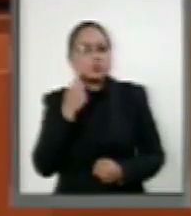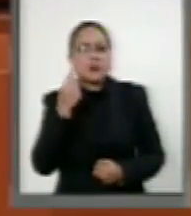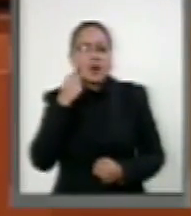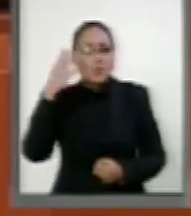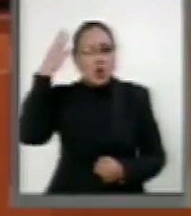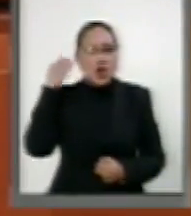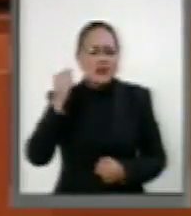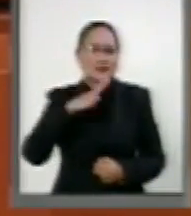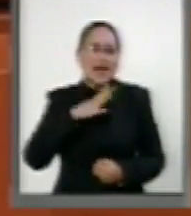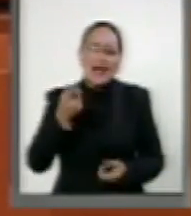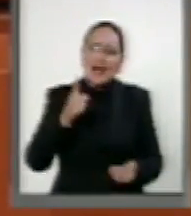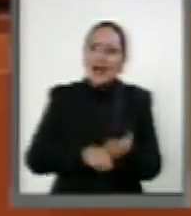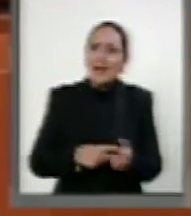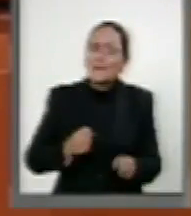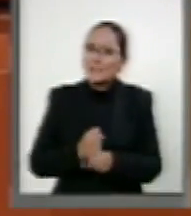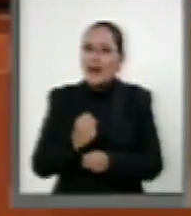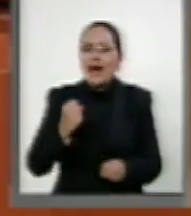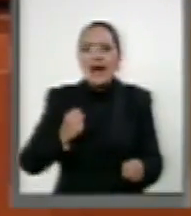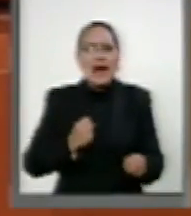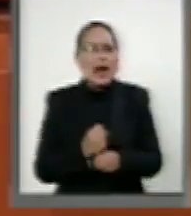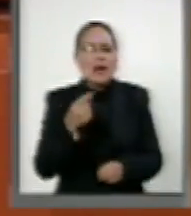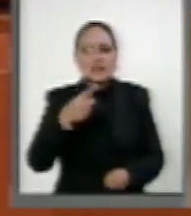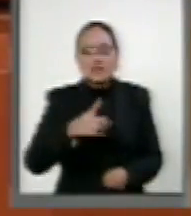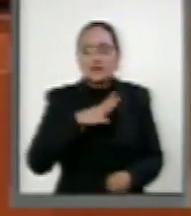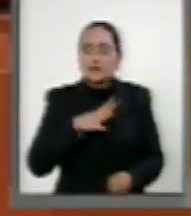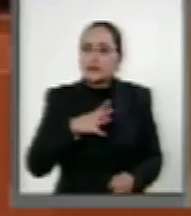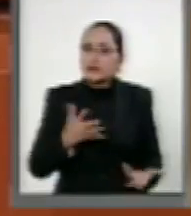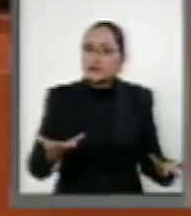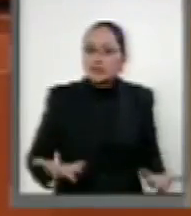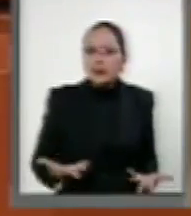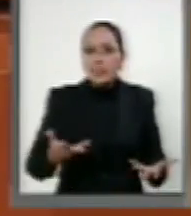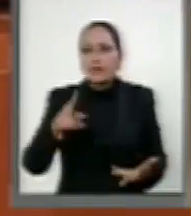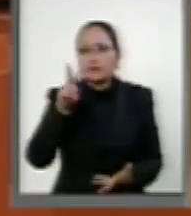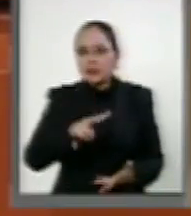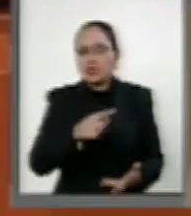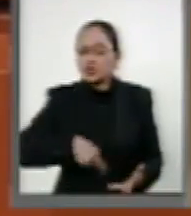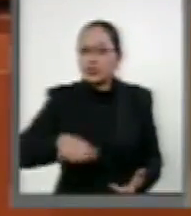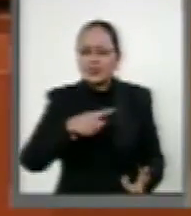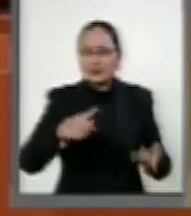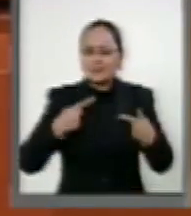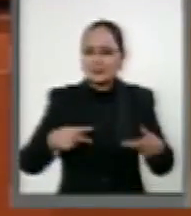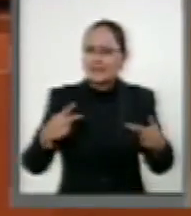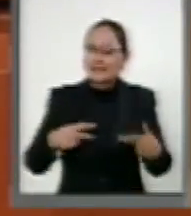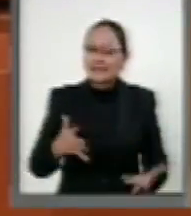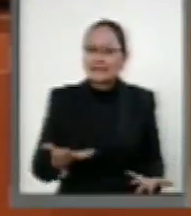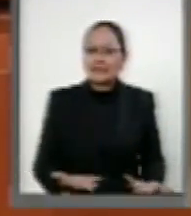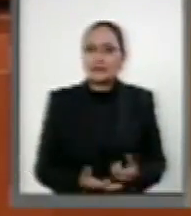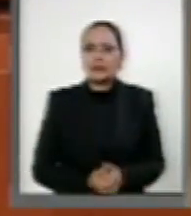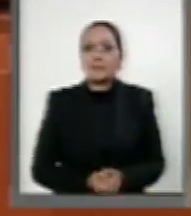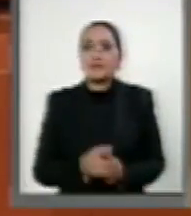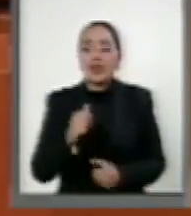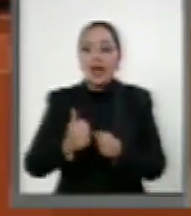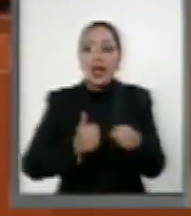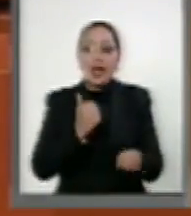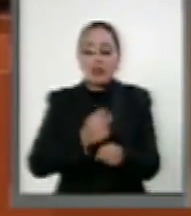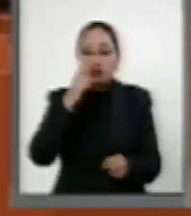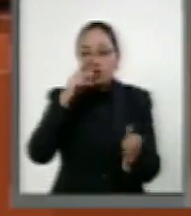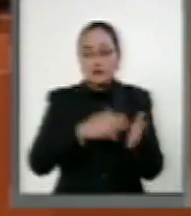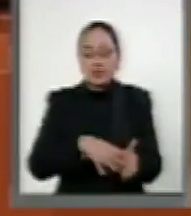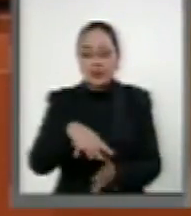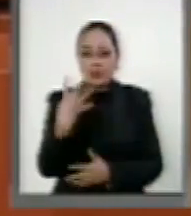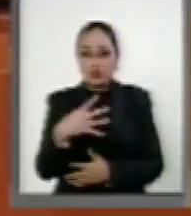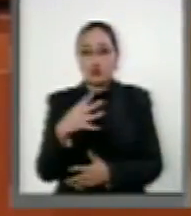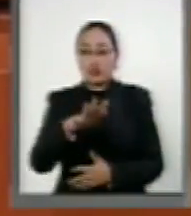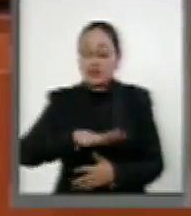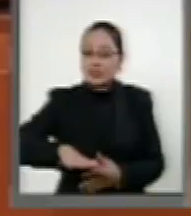vivido una violencia que nos ha afectado de gran manera a la ciudadanía. En el año 2014, dicha entidad